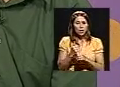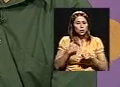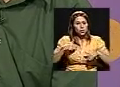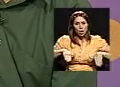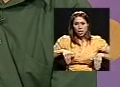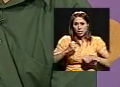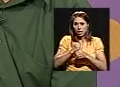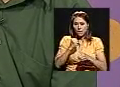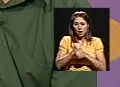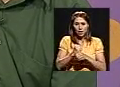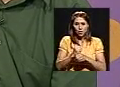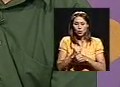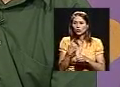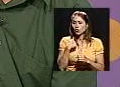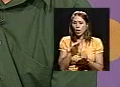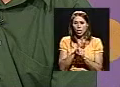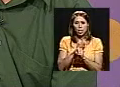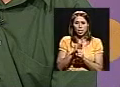tengo las cuotas suficientes.